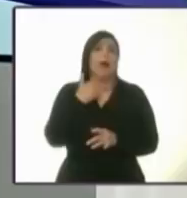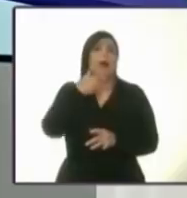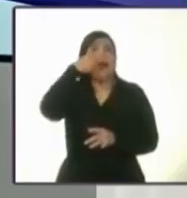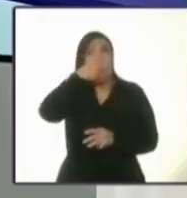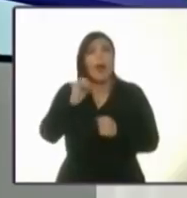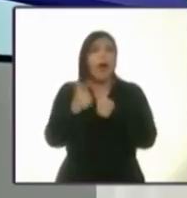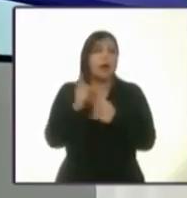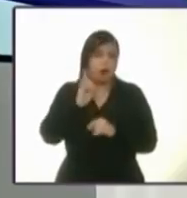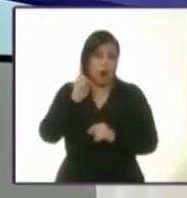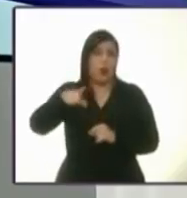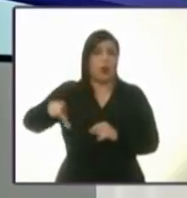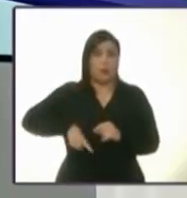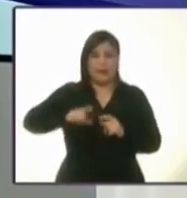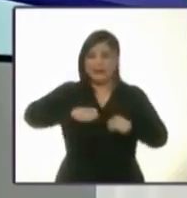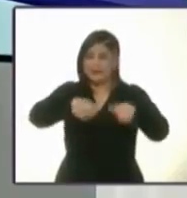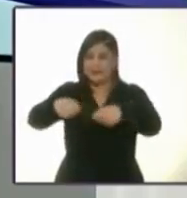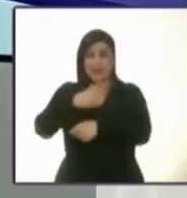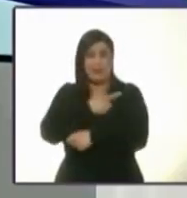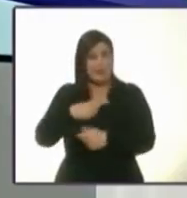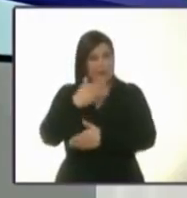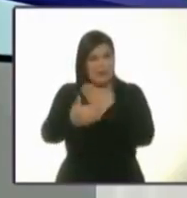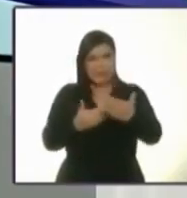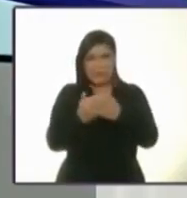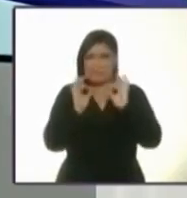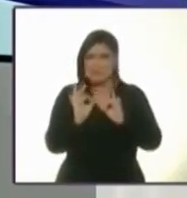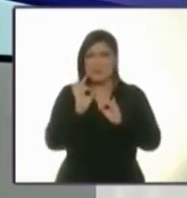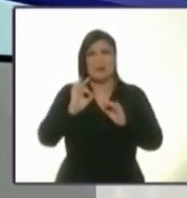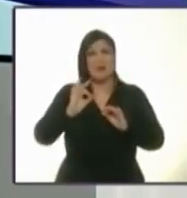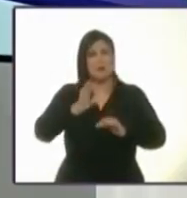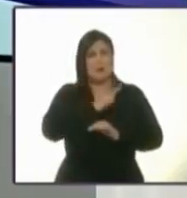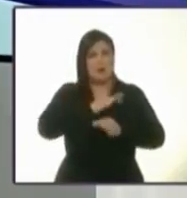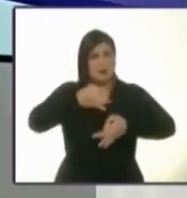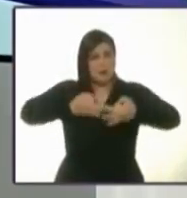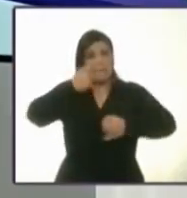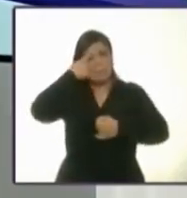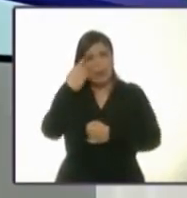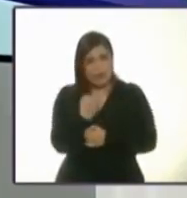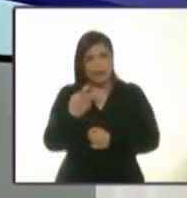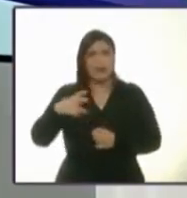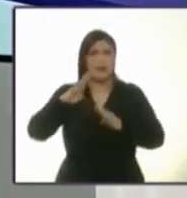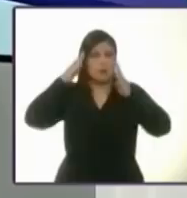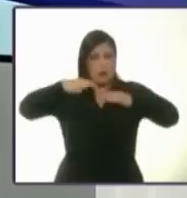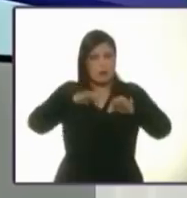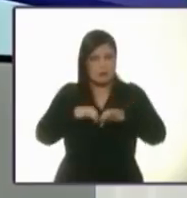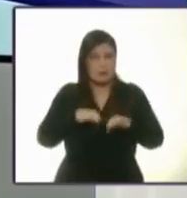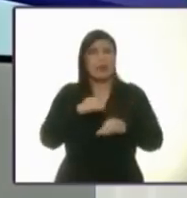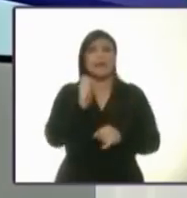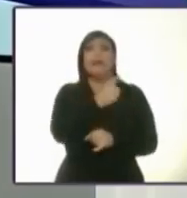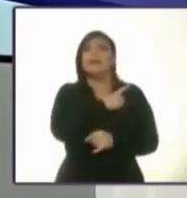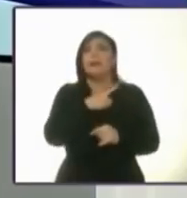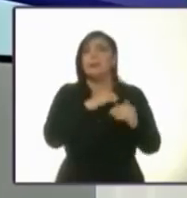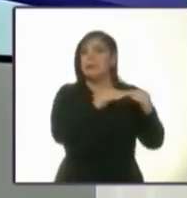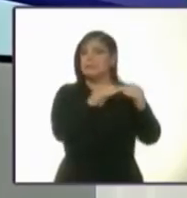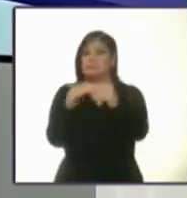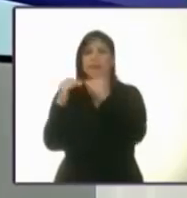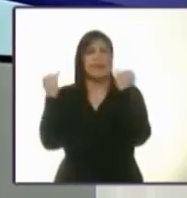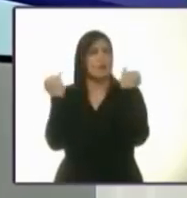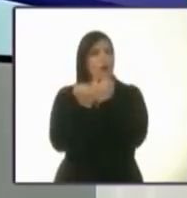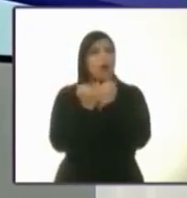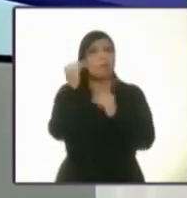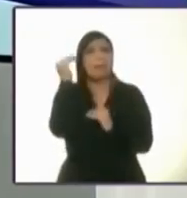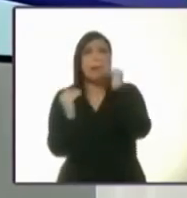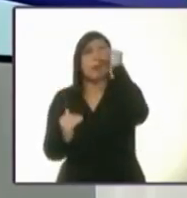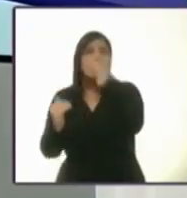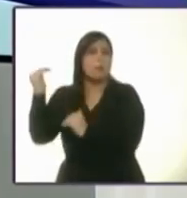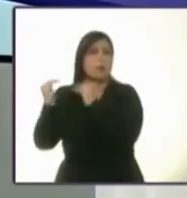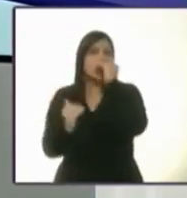mejores servicios, tiene que dar servicios públicos y mejorarlos, para eso está. Y tiene que entregarlos por igual a todos los capitalinos, sin ningún